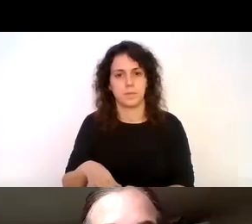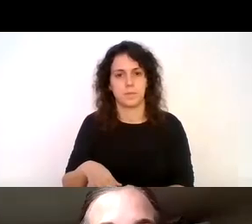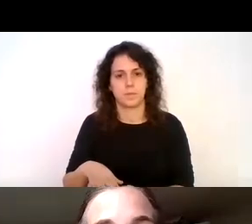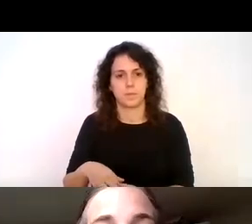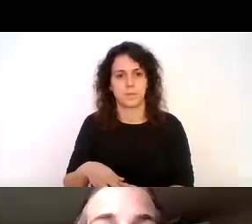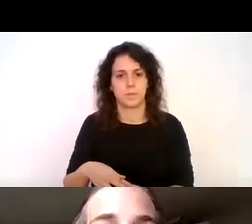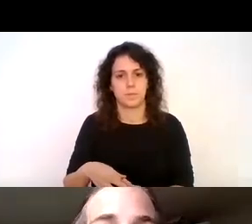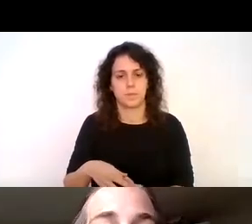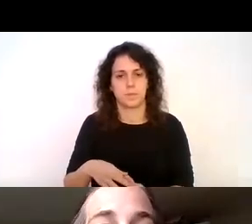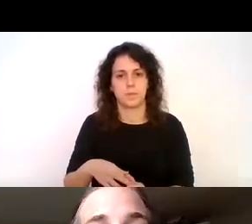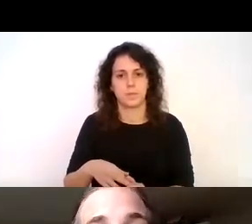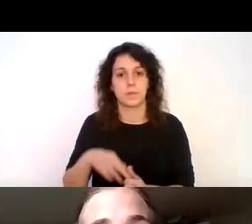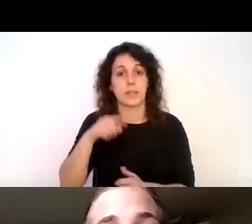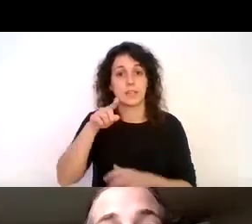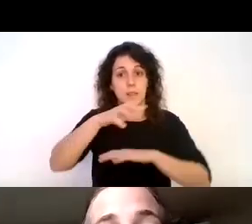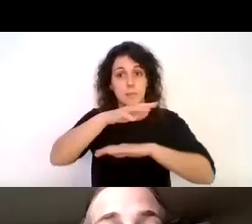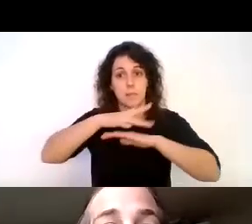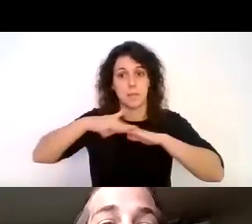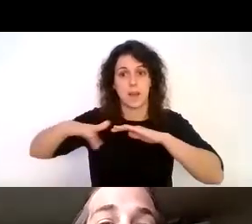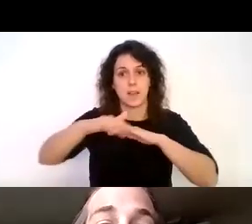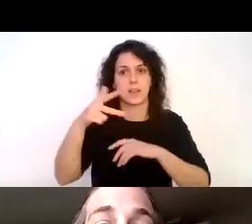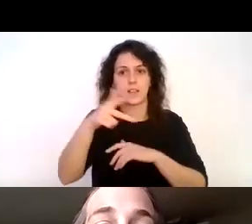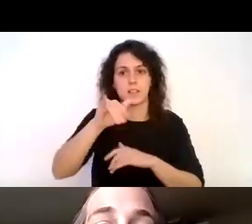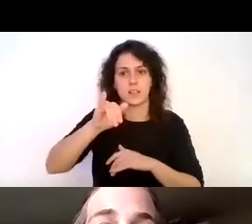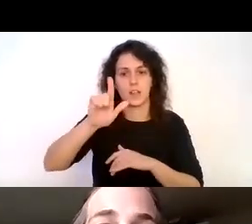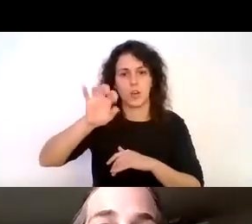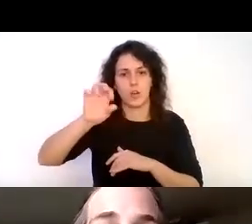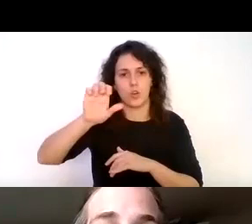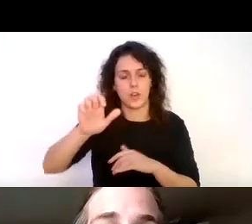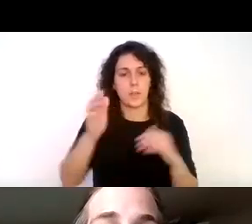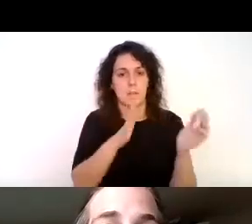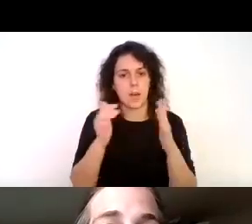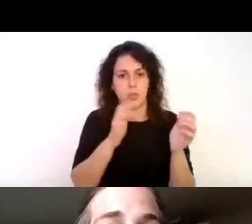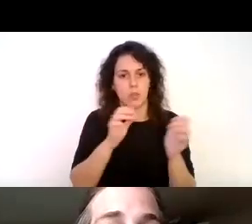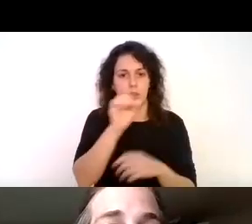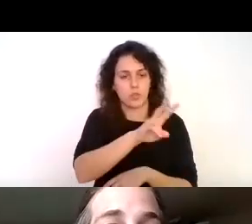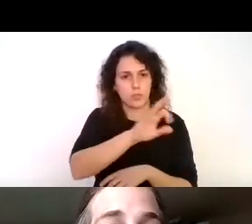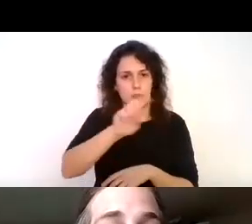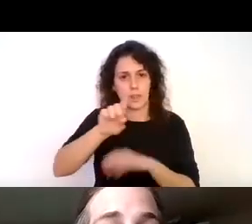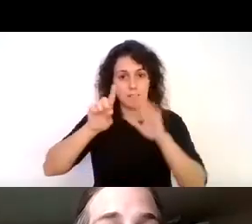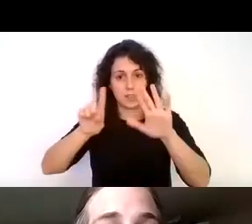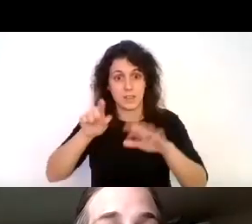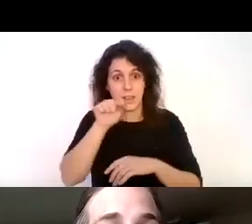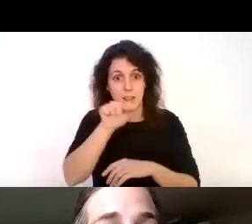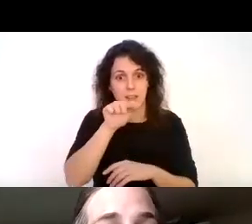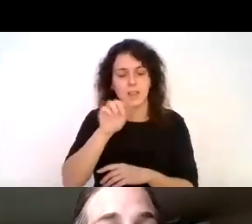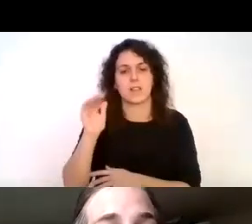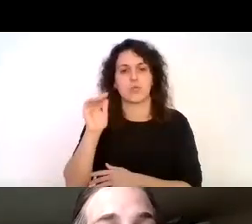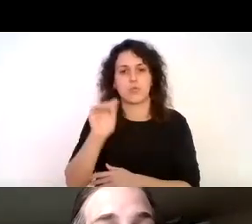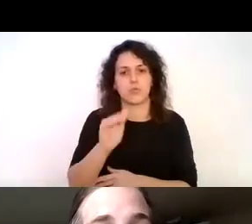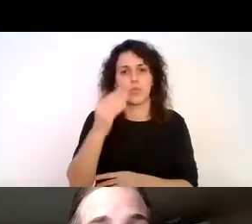ese es borde de playa de Chiloé en marzo 2016 entonces se hizo esa expedición